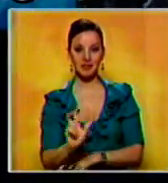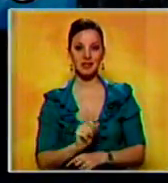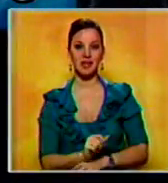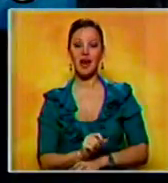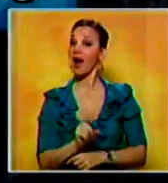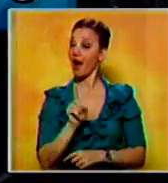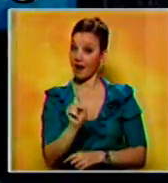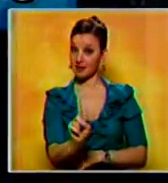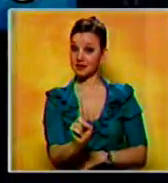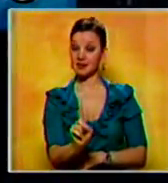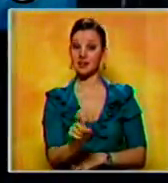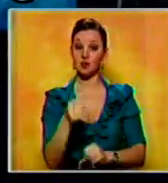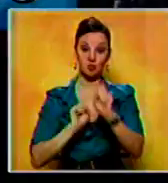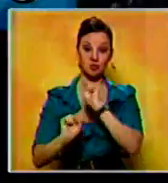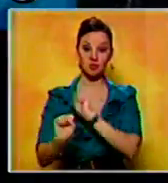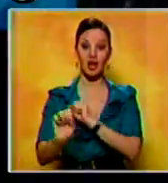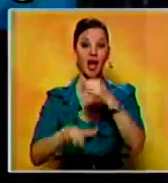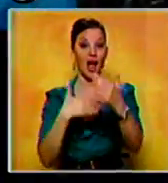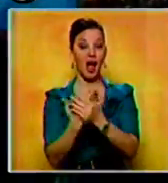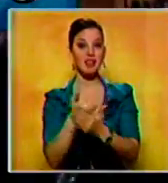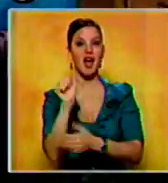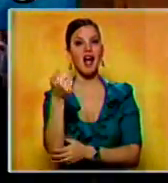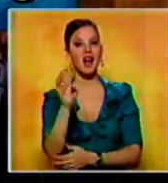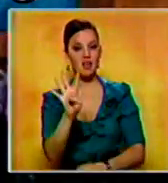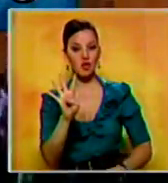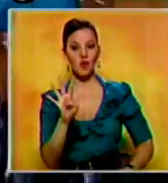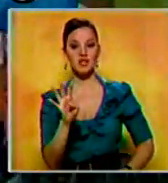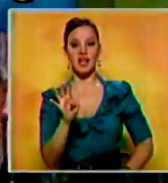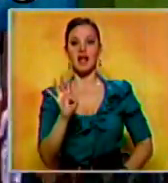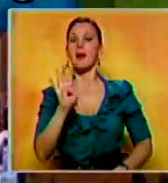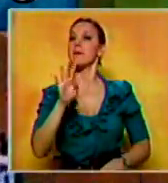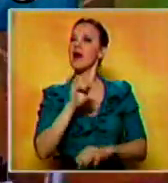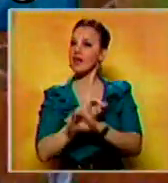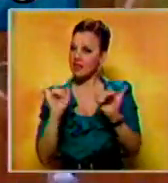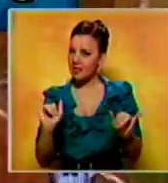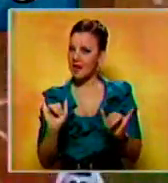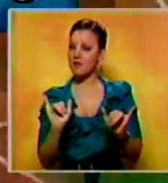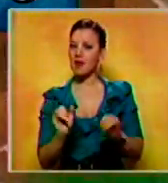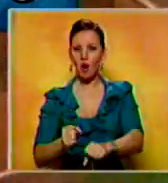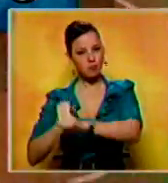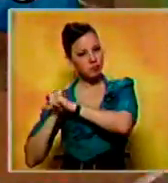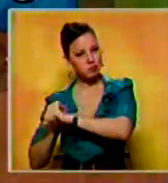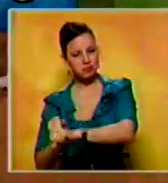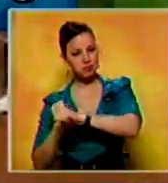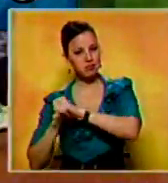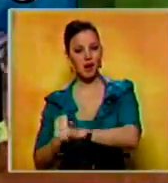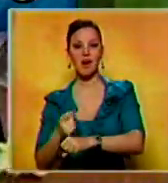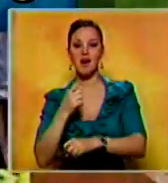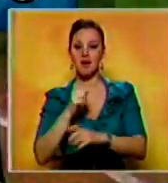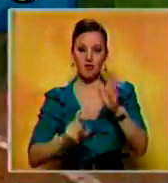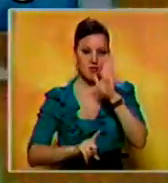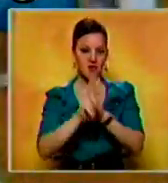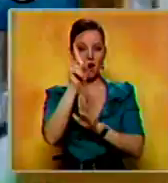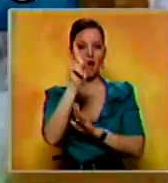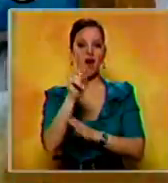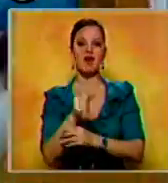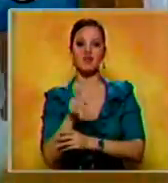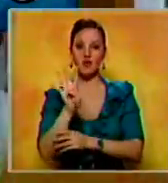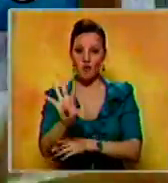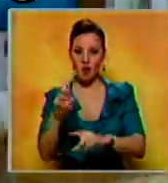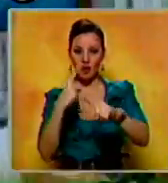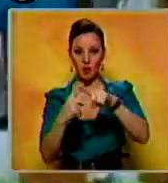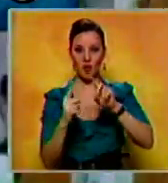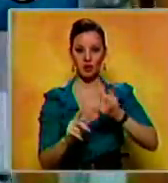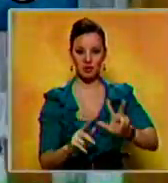se apoyaron en una ofensiva de hasta 14 imparables para terminar superando a los insulares. Paulo Orlando se fue de 4-3 con